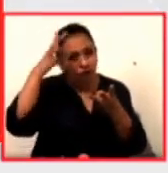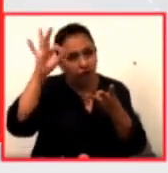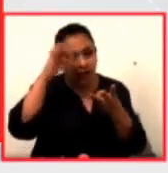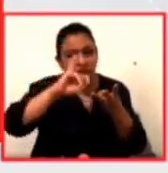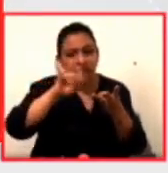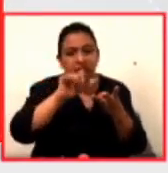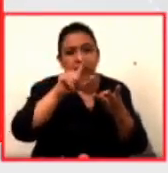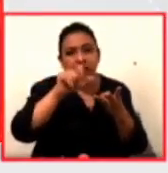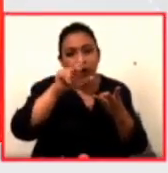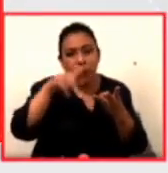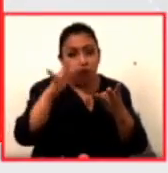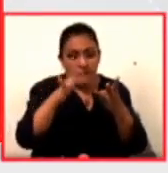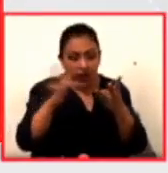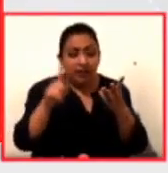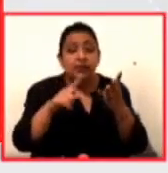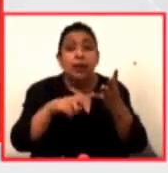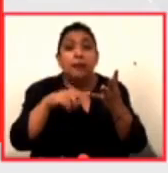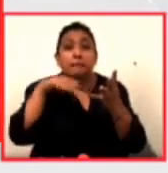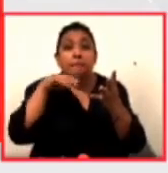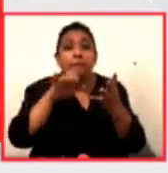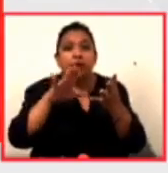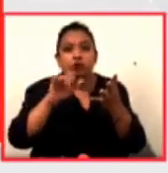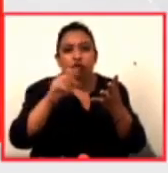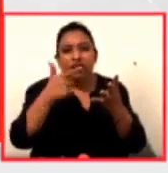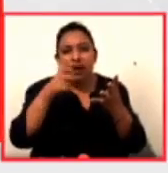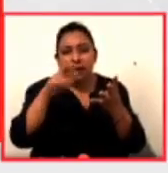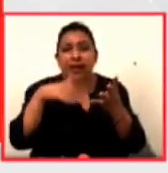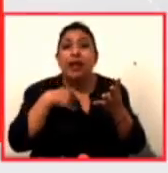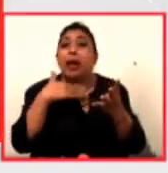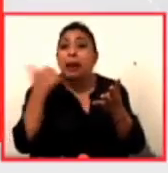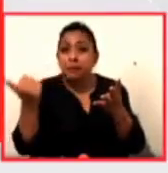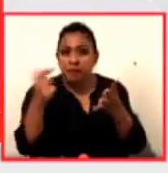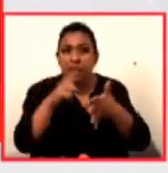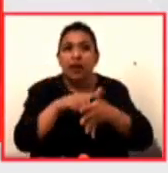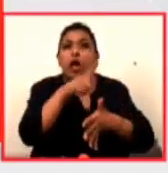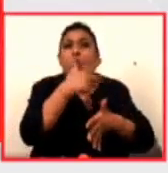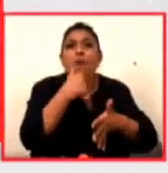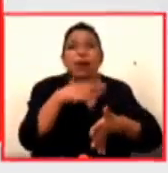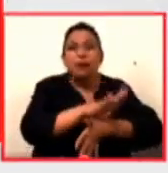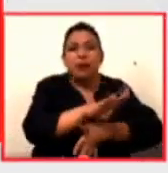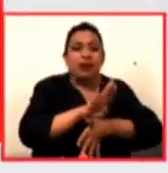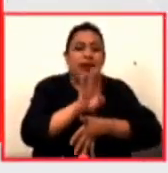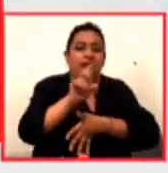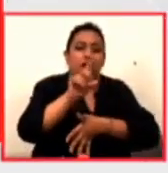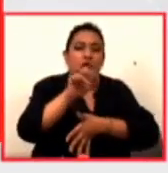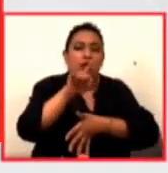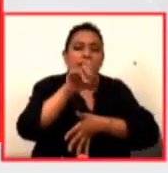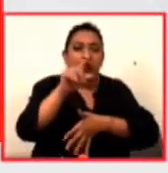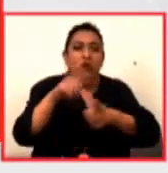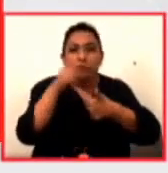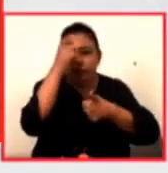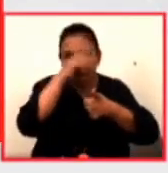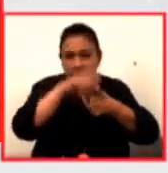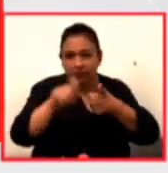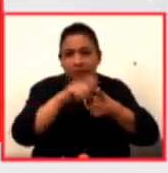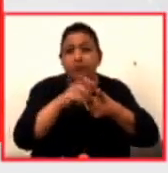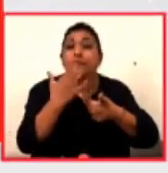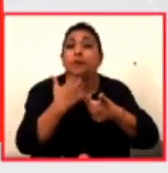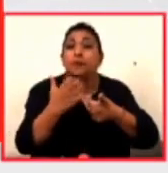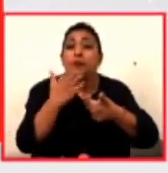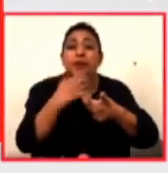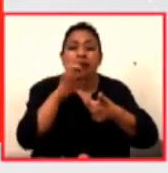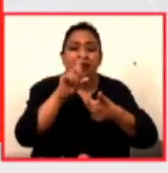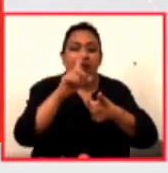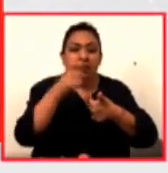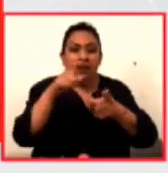Nancy de Francia y Marcus Gabriel de Alemania, el bioartista brasileño Eduardo Kac, el escritor israelí Edgar Keret